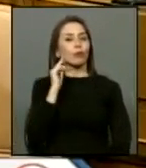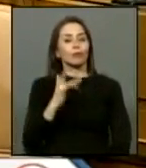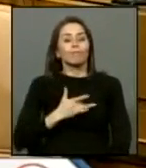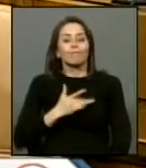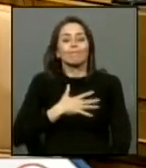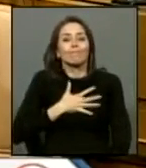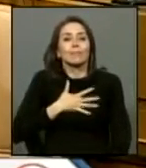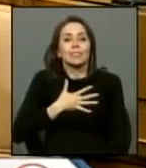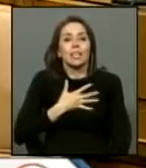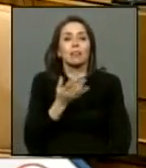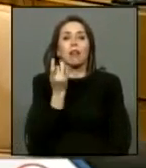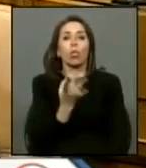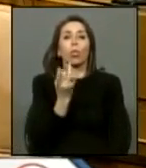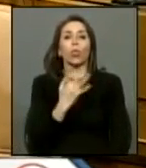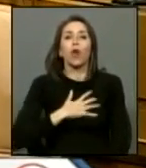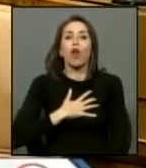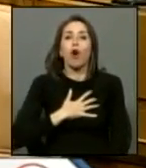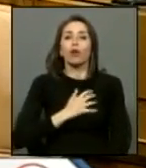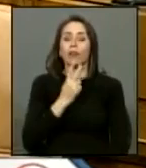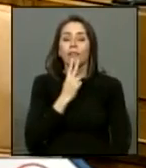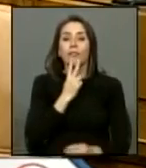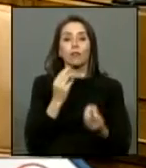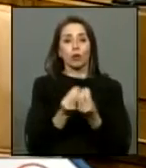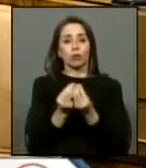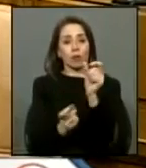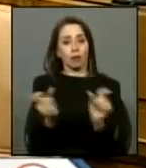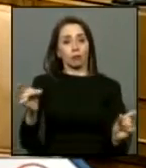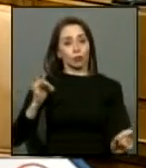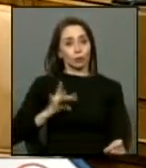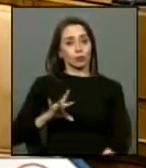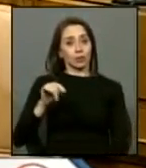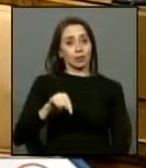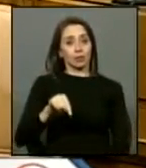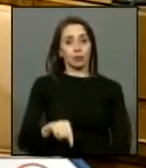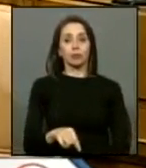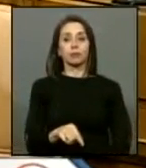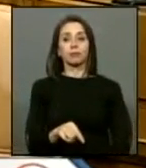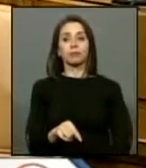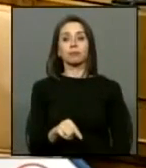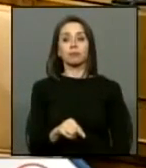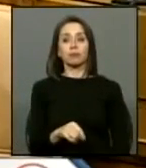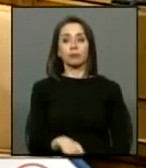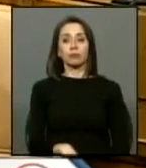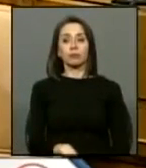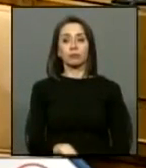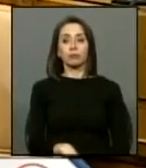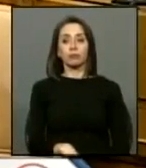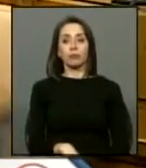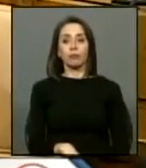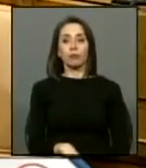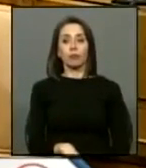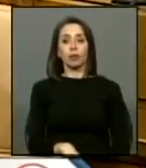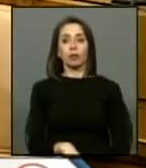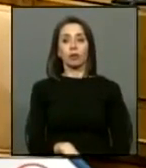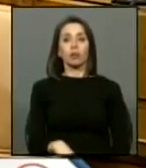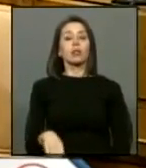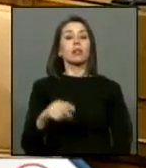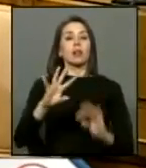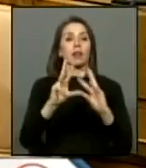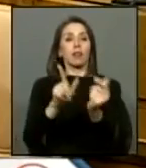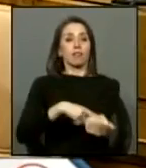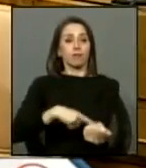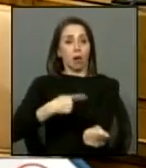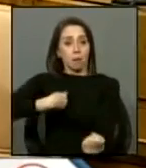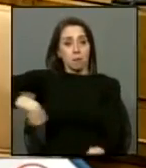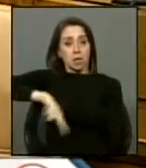los dolores que vivieron tanto con patriotas nuestros donde dejamos dividir a nuestras familias